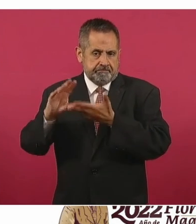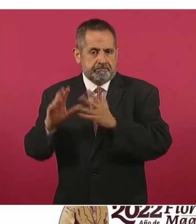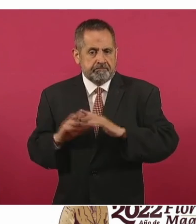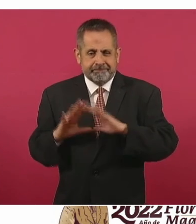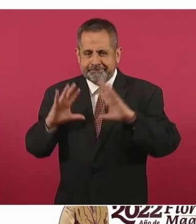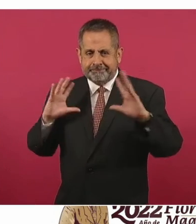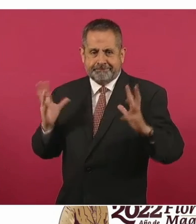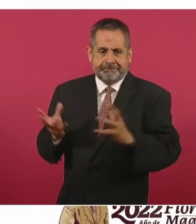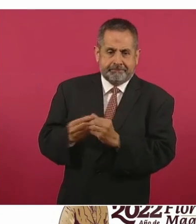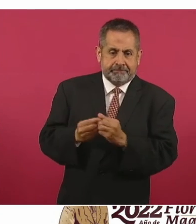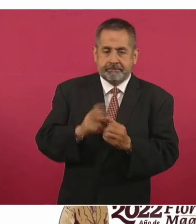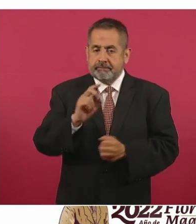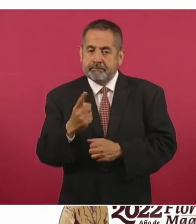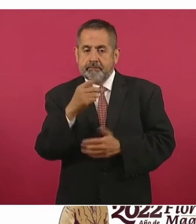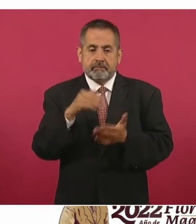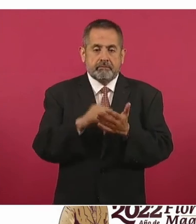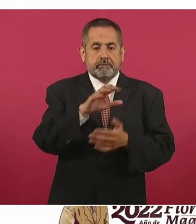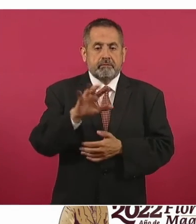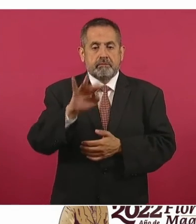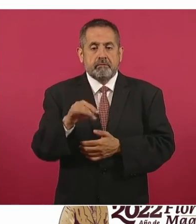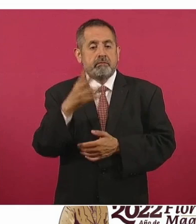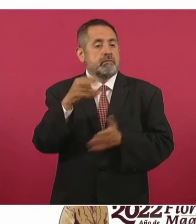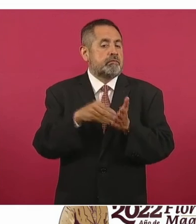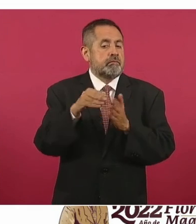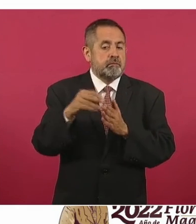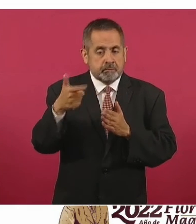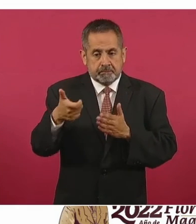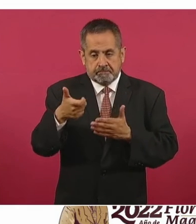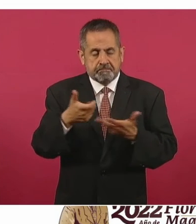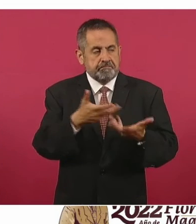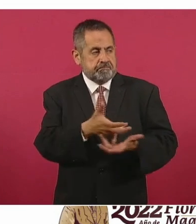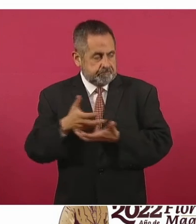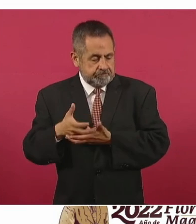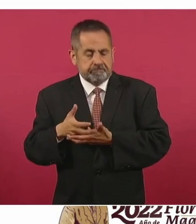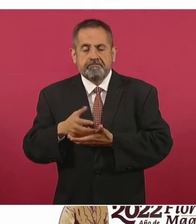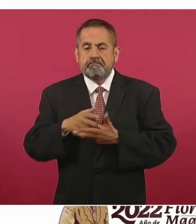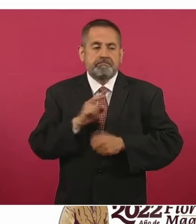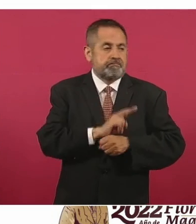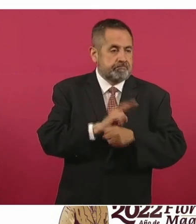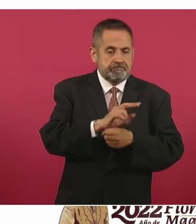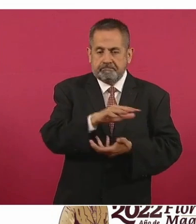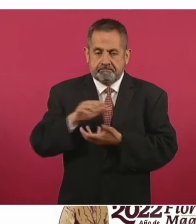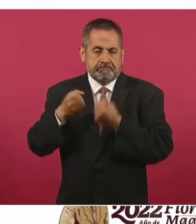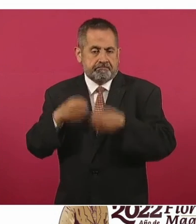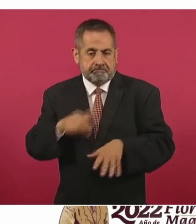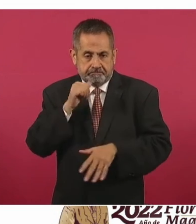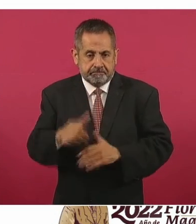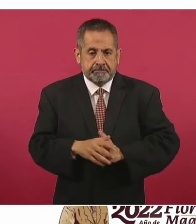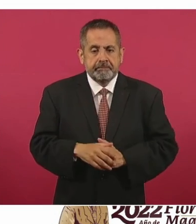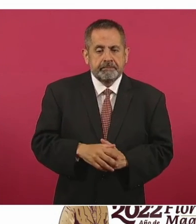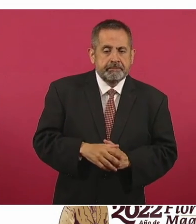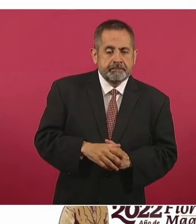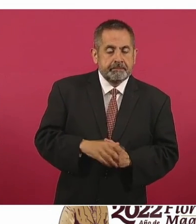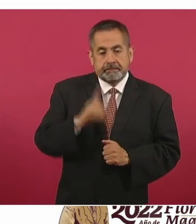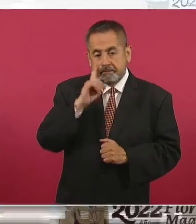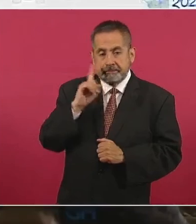acumulado de 31 mil 554 millones de pesos del 2020 al 2022. Y aquí se detallan algunos